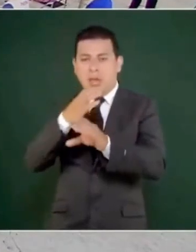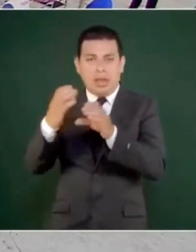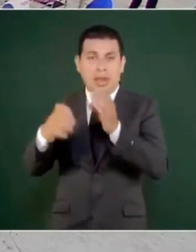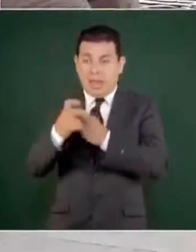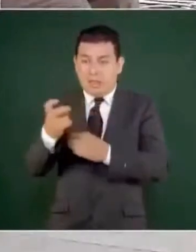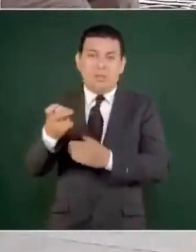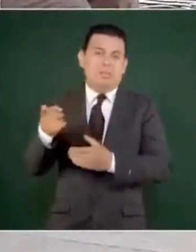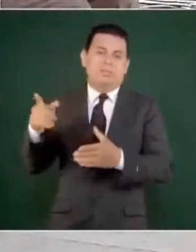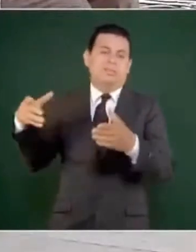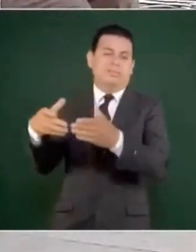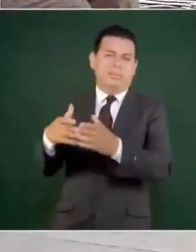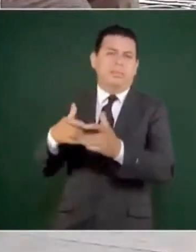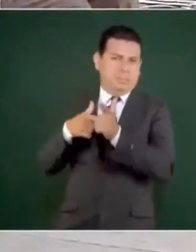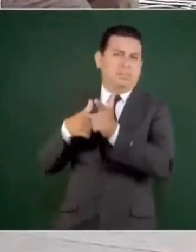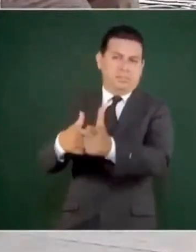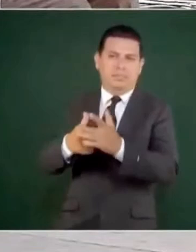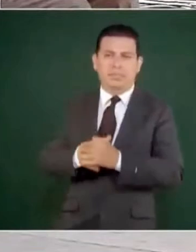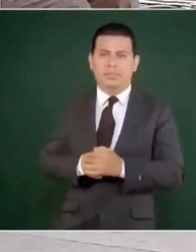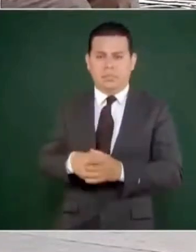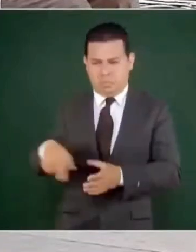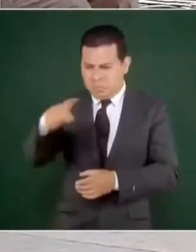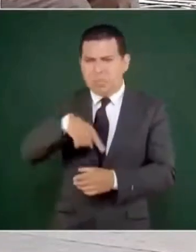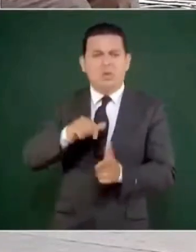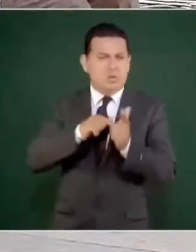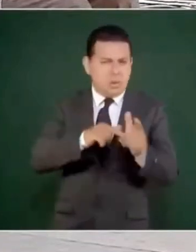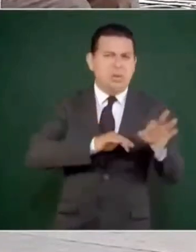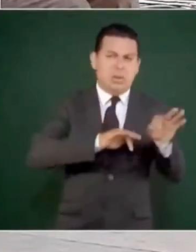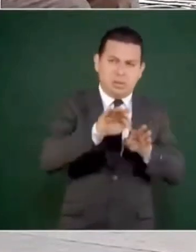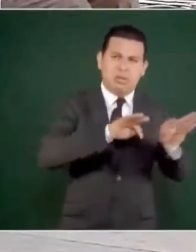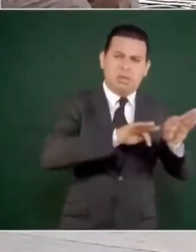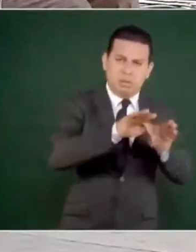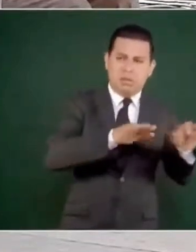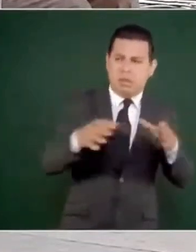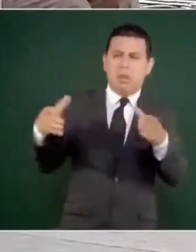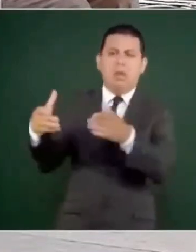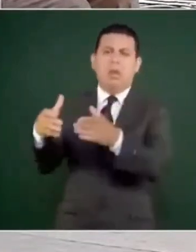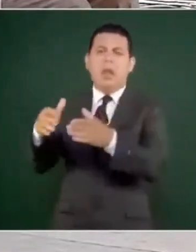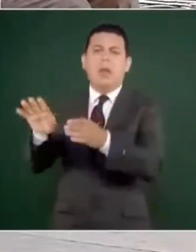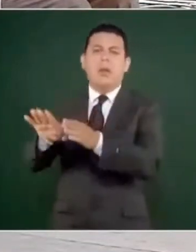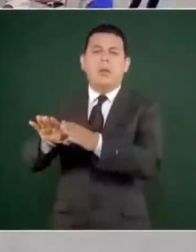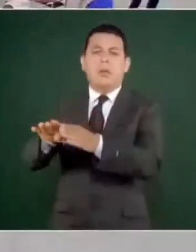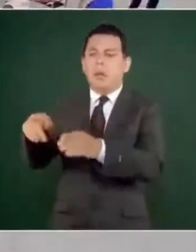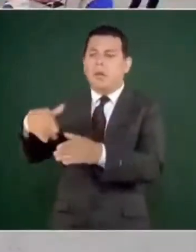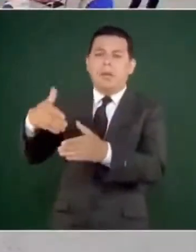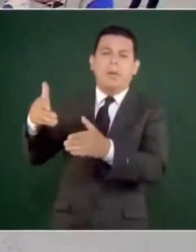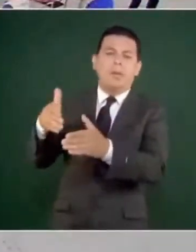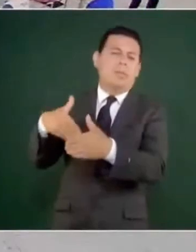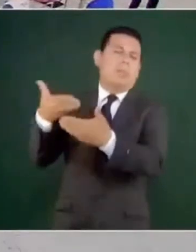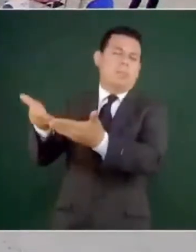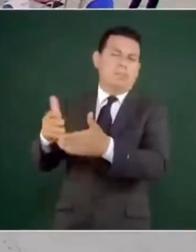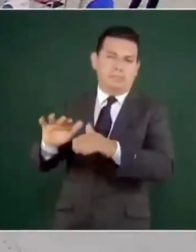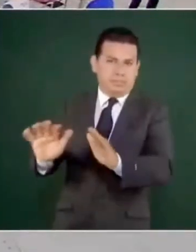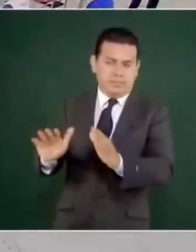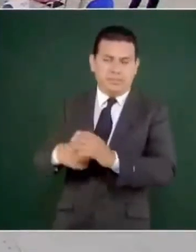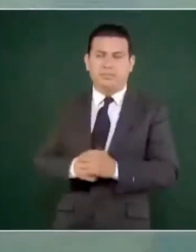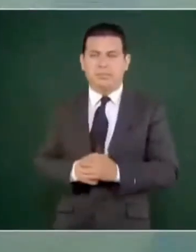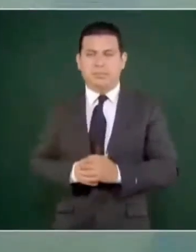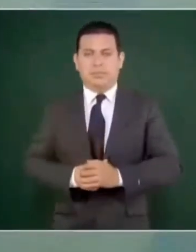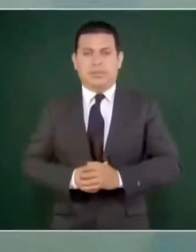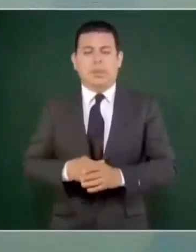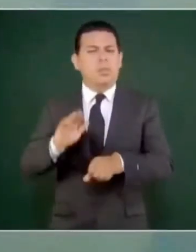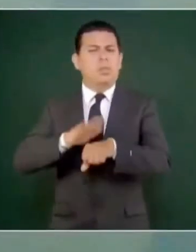Entonces, estamos trabajando, porque